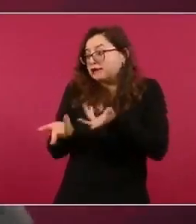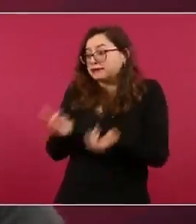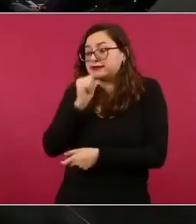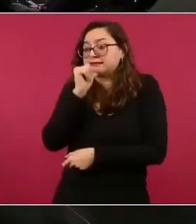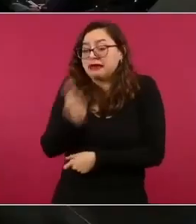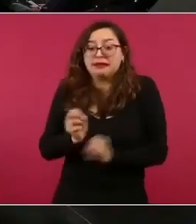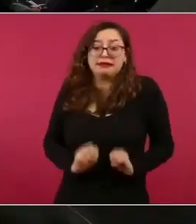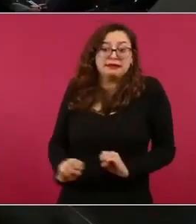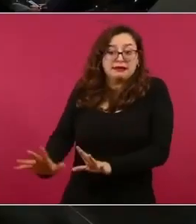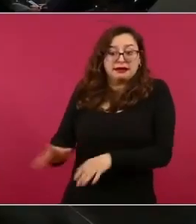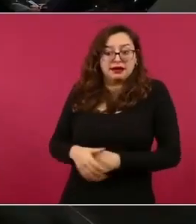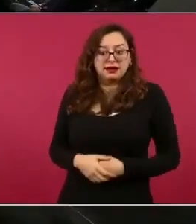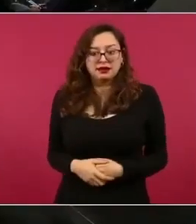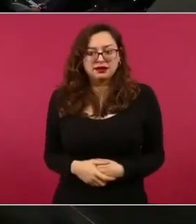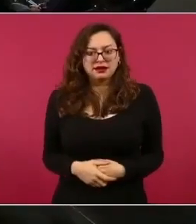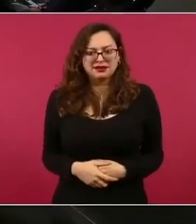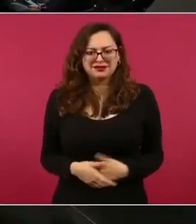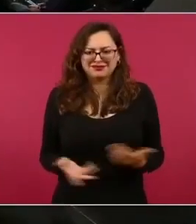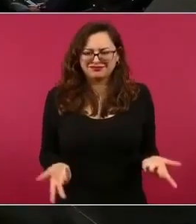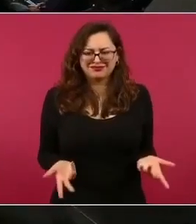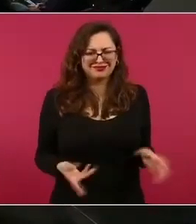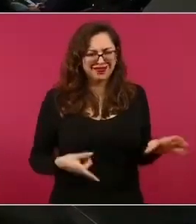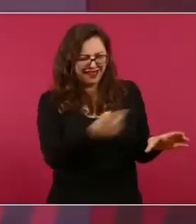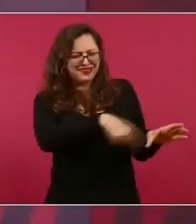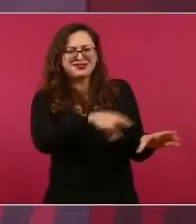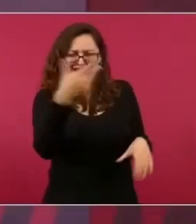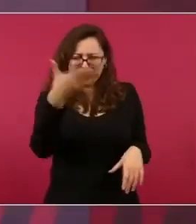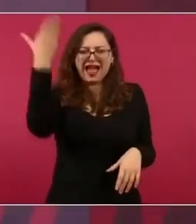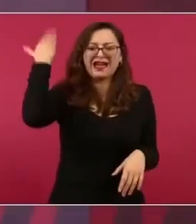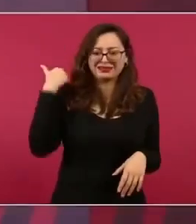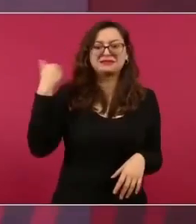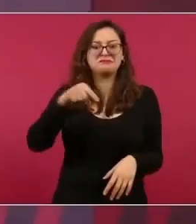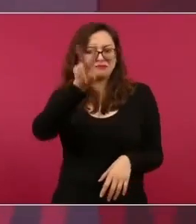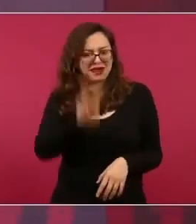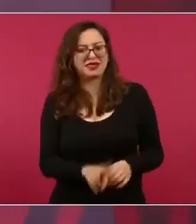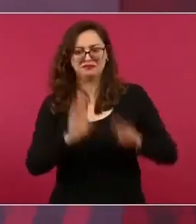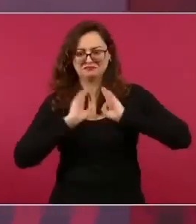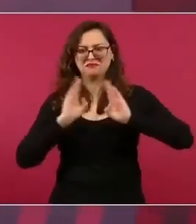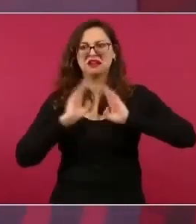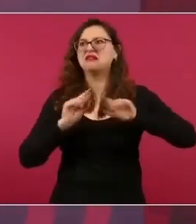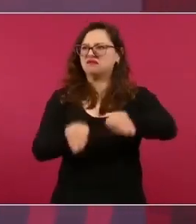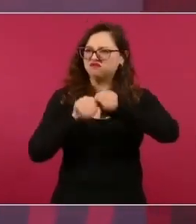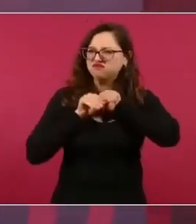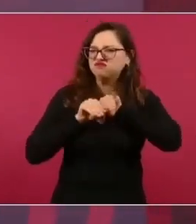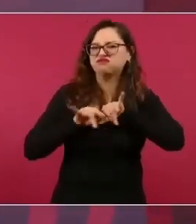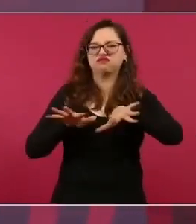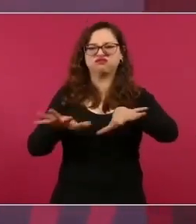cuando realmente se militarizó México y cuando se violaron todos los derechos humanos